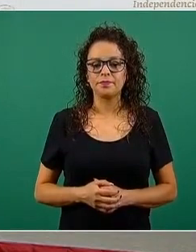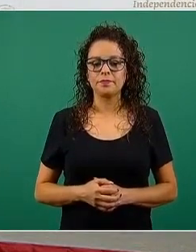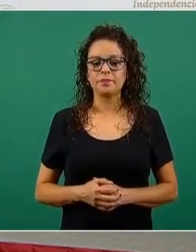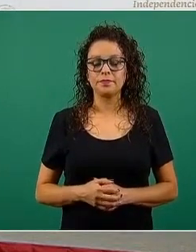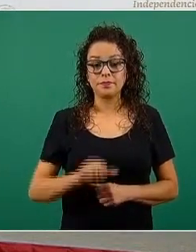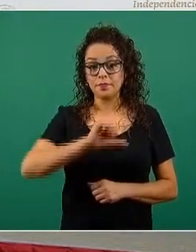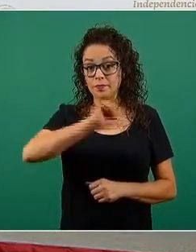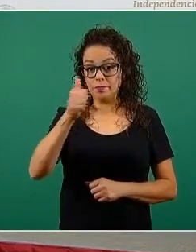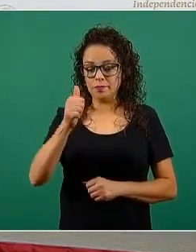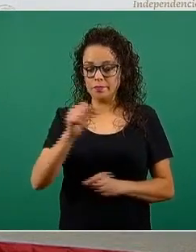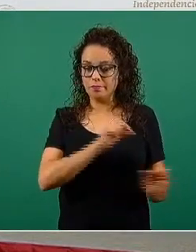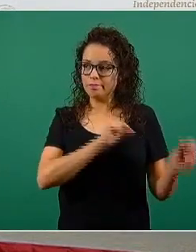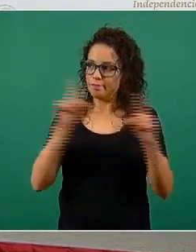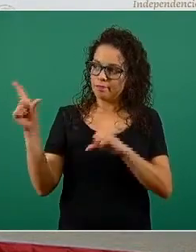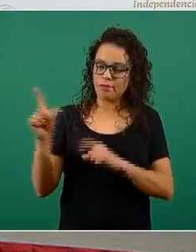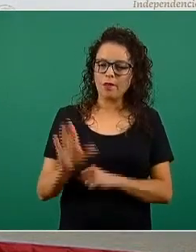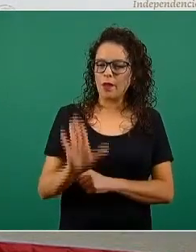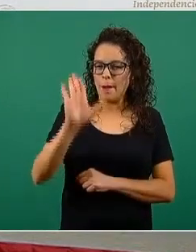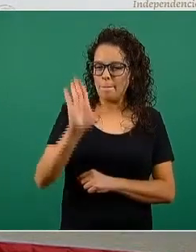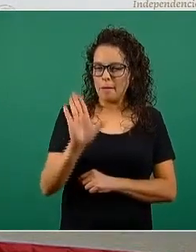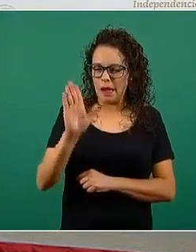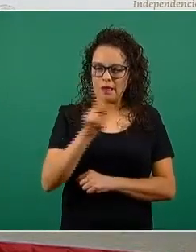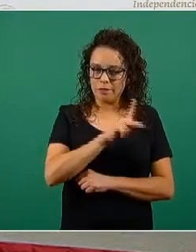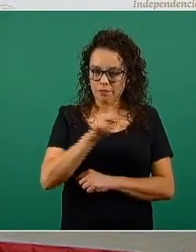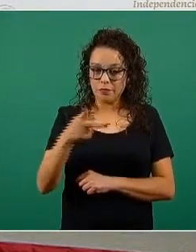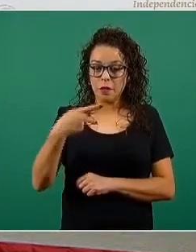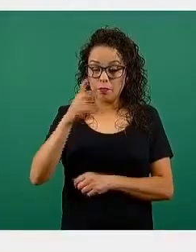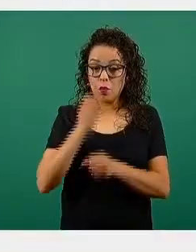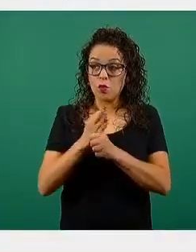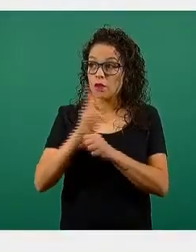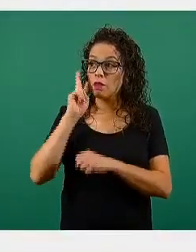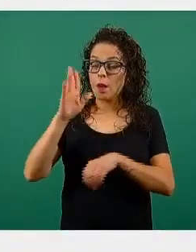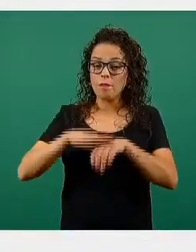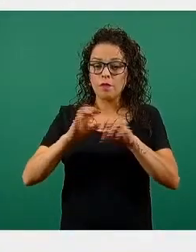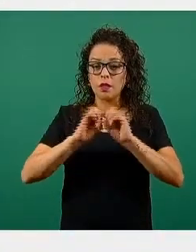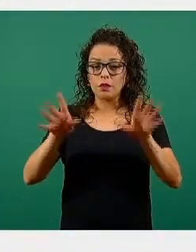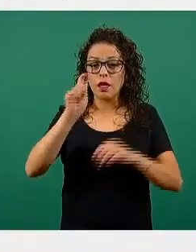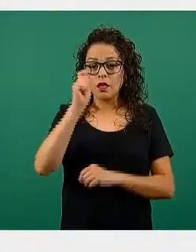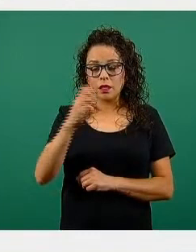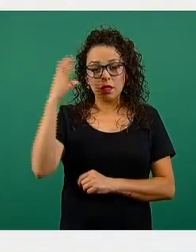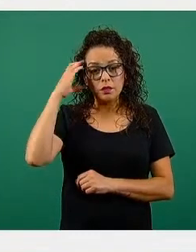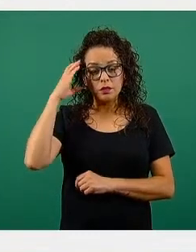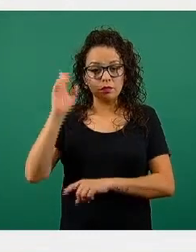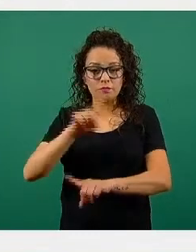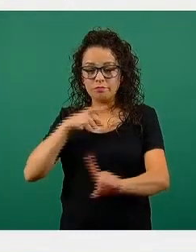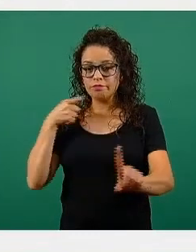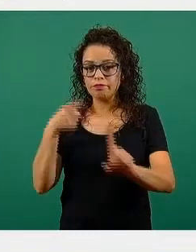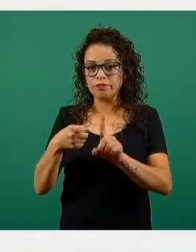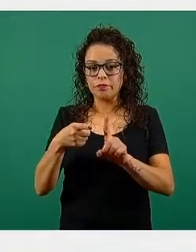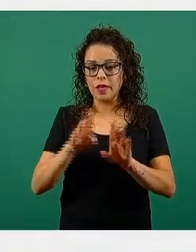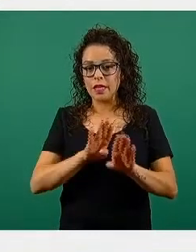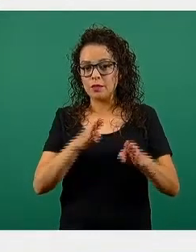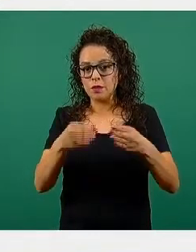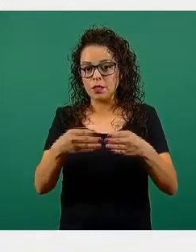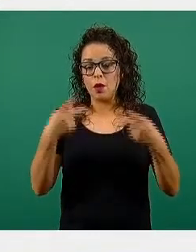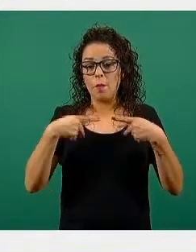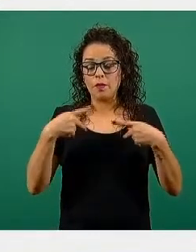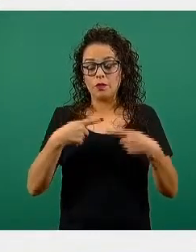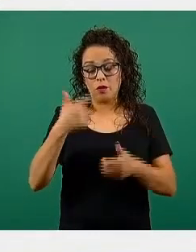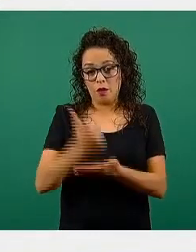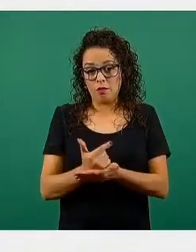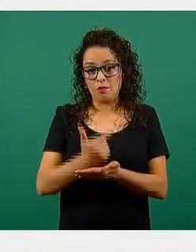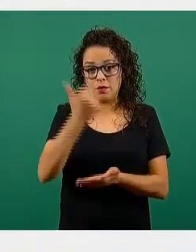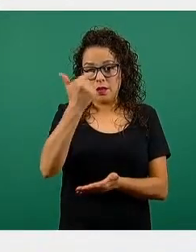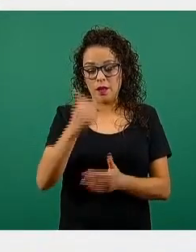muy parecida, pero ahora estamos reflejando lo que se trata de camas que están dedicadas para la atención del paciente crítico,